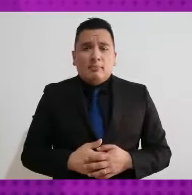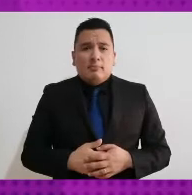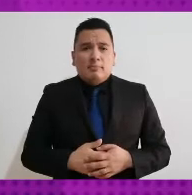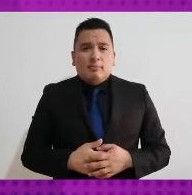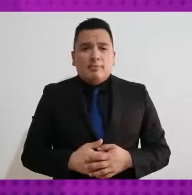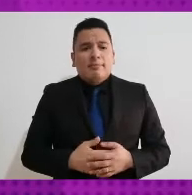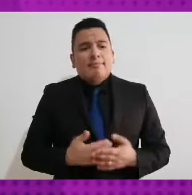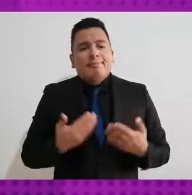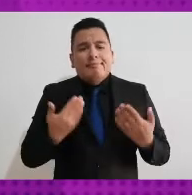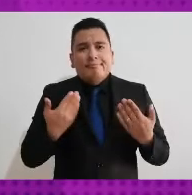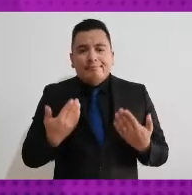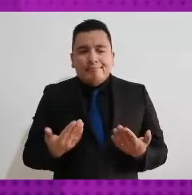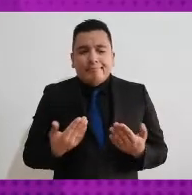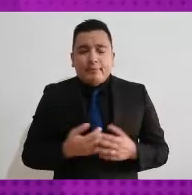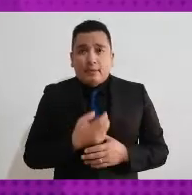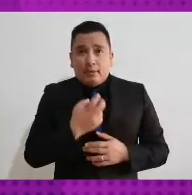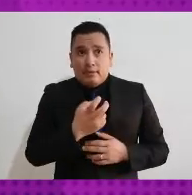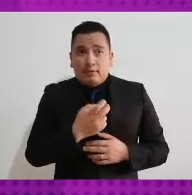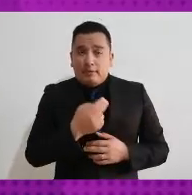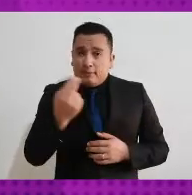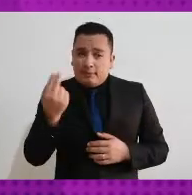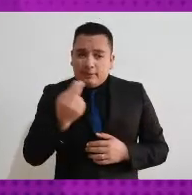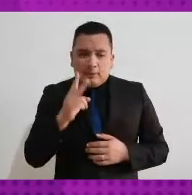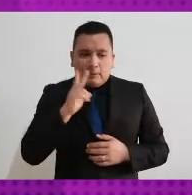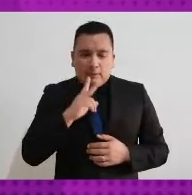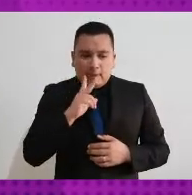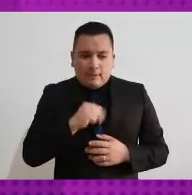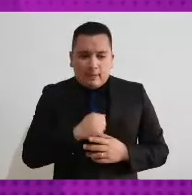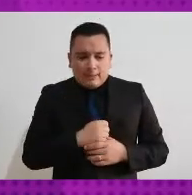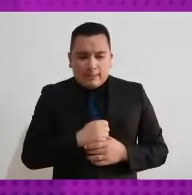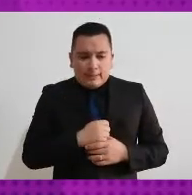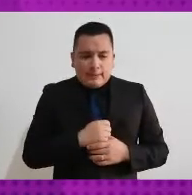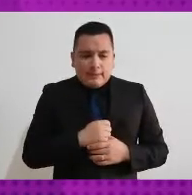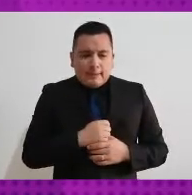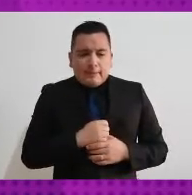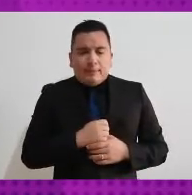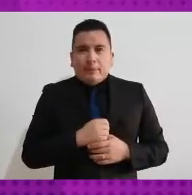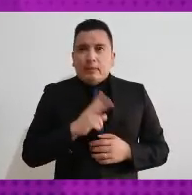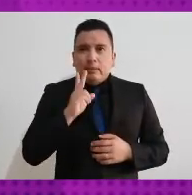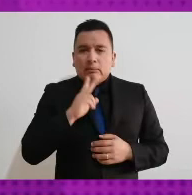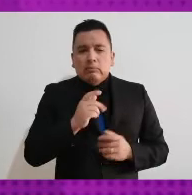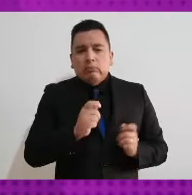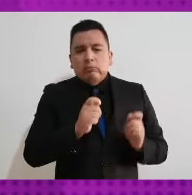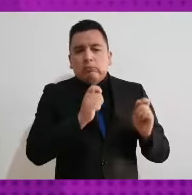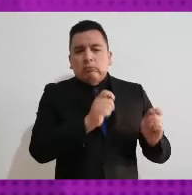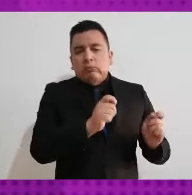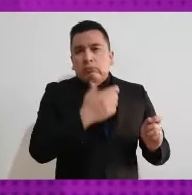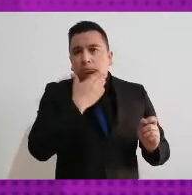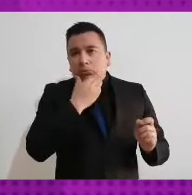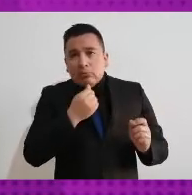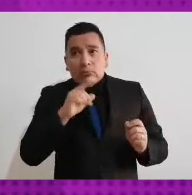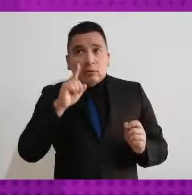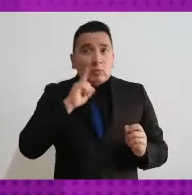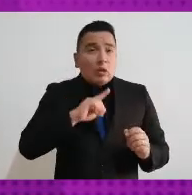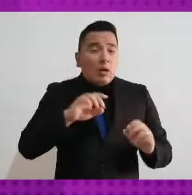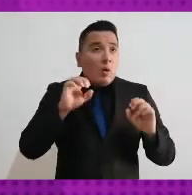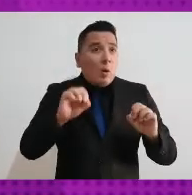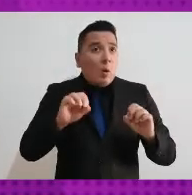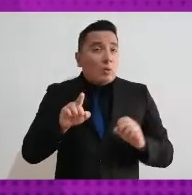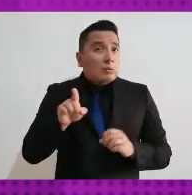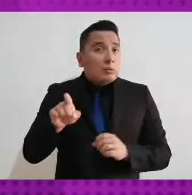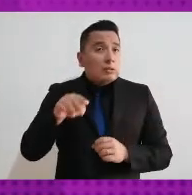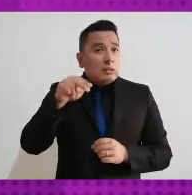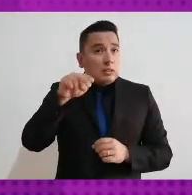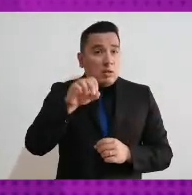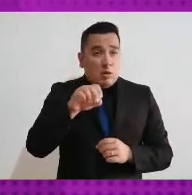presidente, entonces ahí tenemos que observar eso y cuando en su caso designemos una persona no